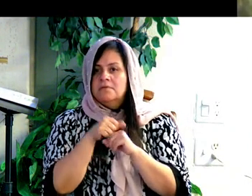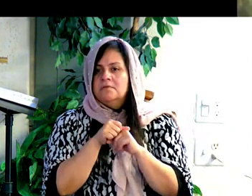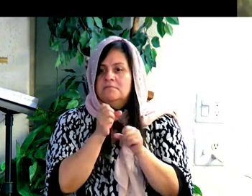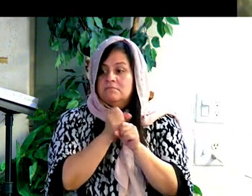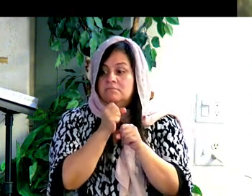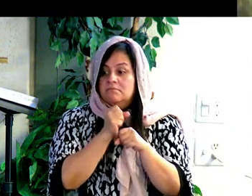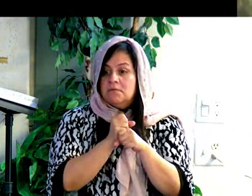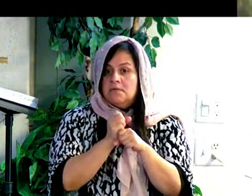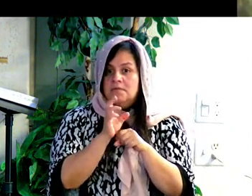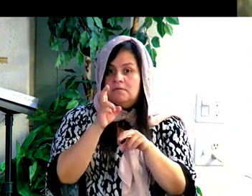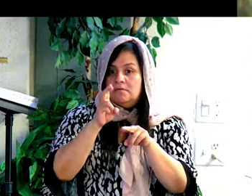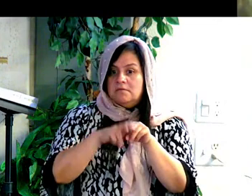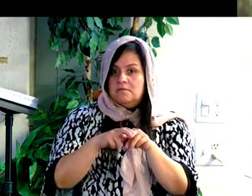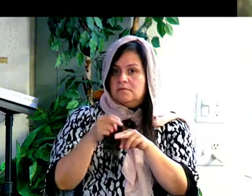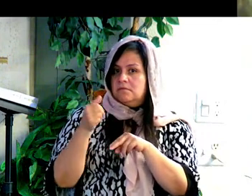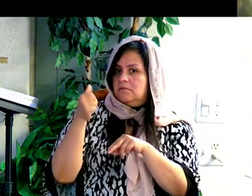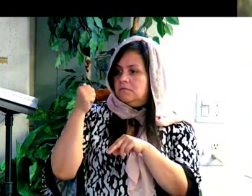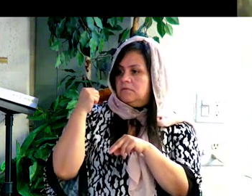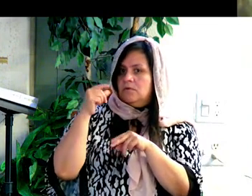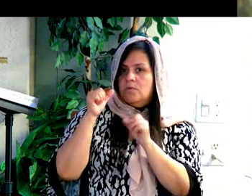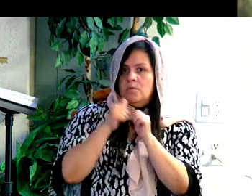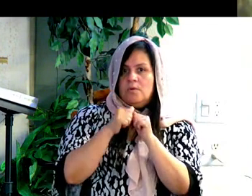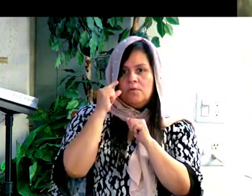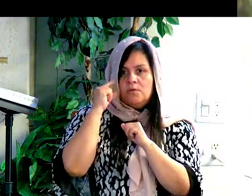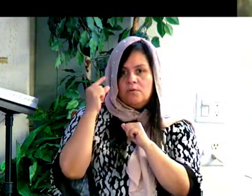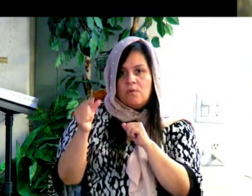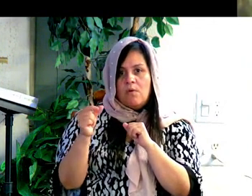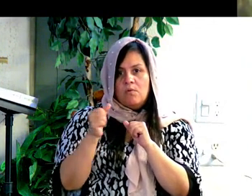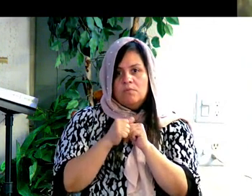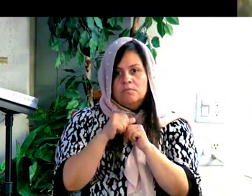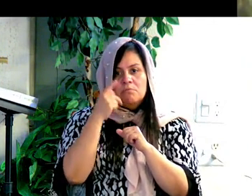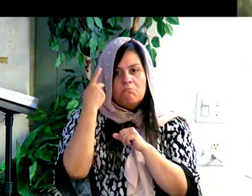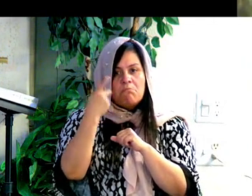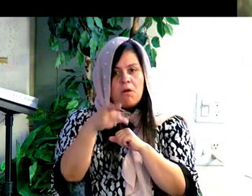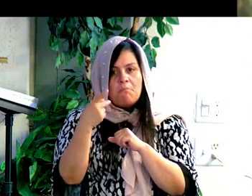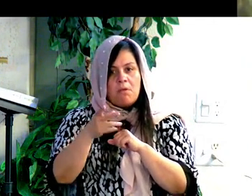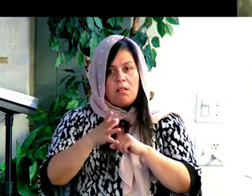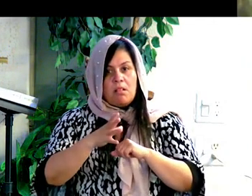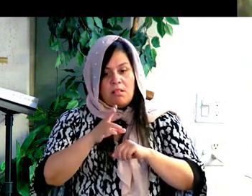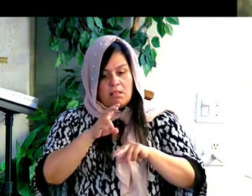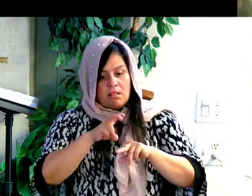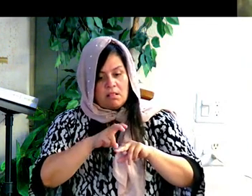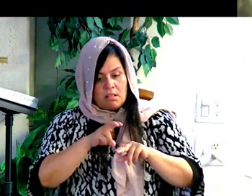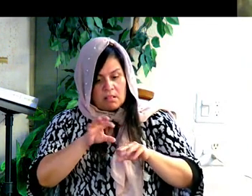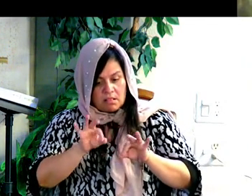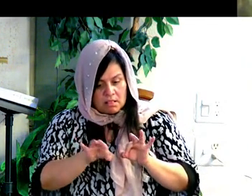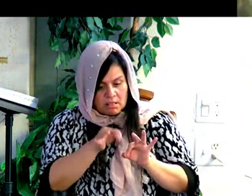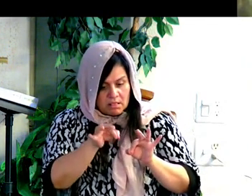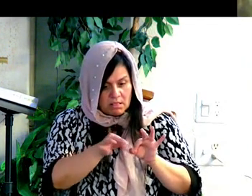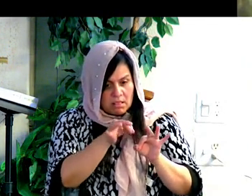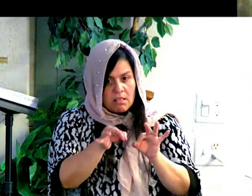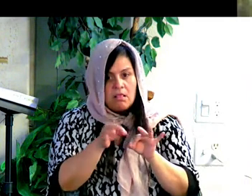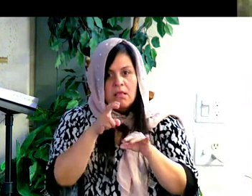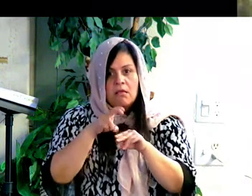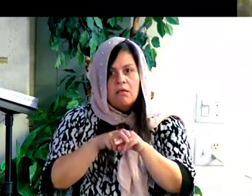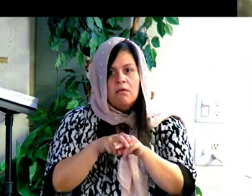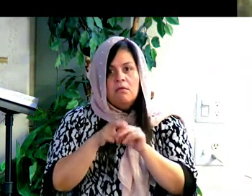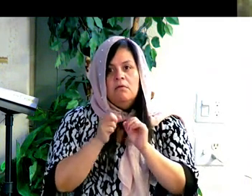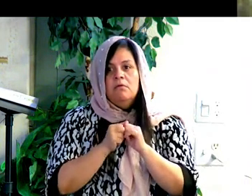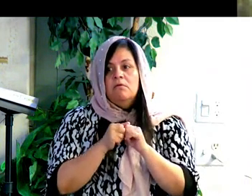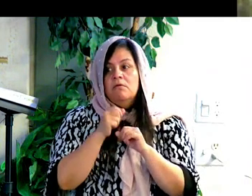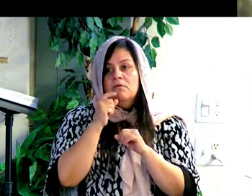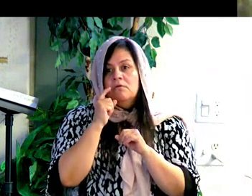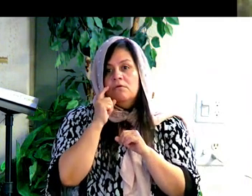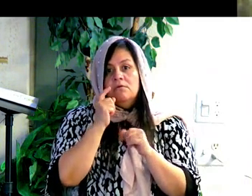oro, su asiento de púrpura, su interior tapizado con amor y por las hijas de Jerusalén. Salid,